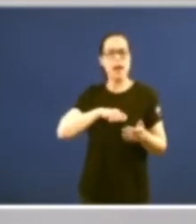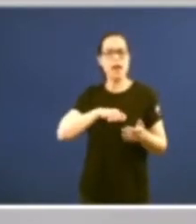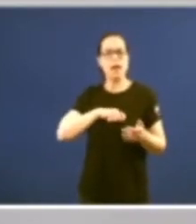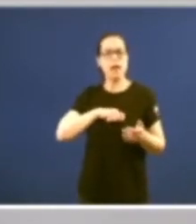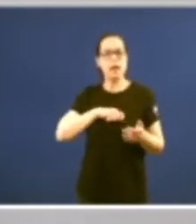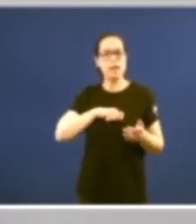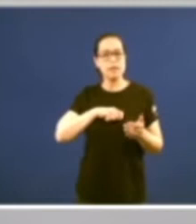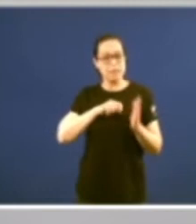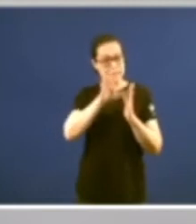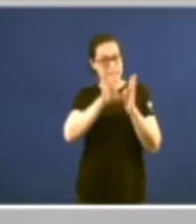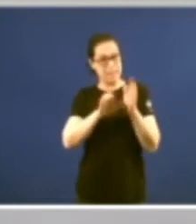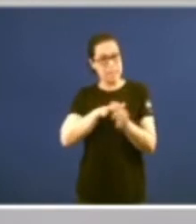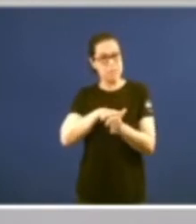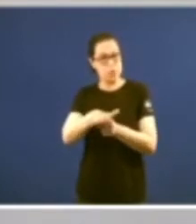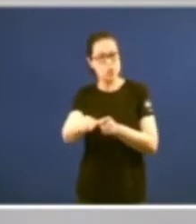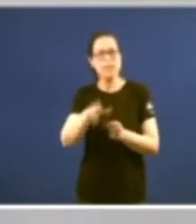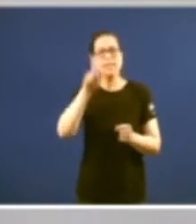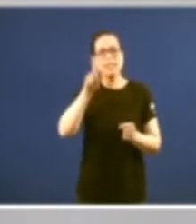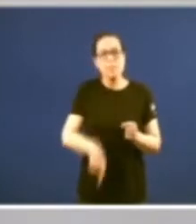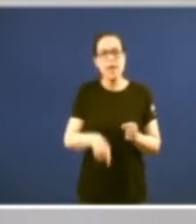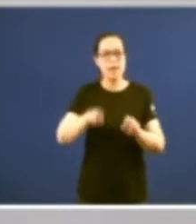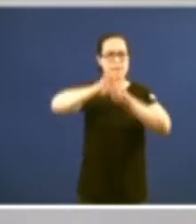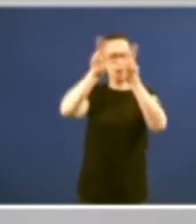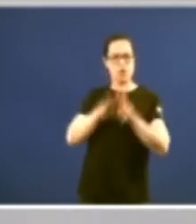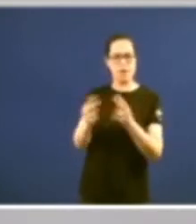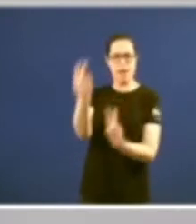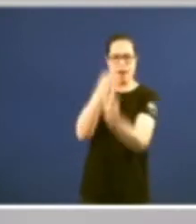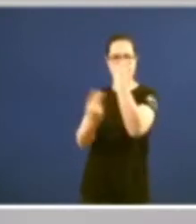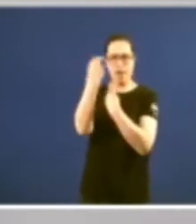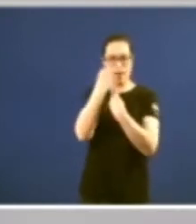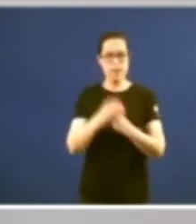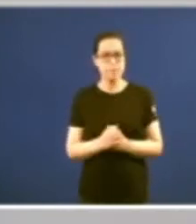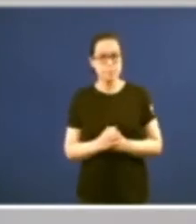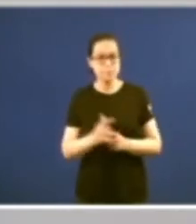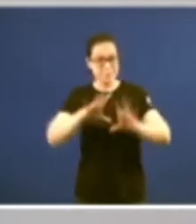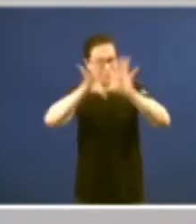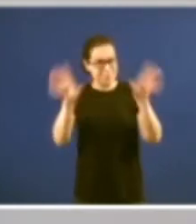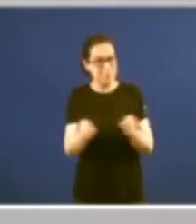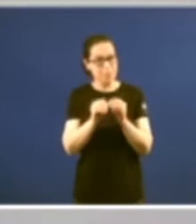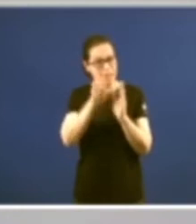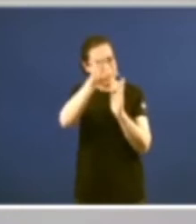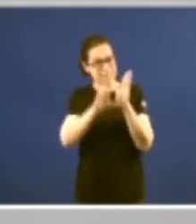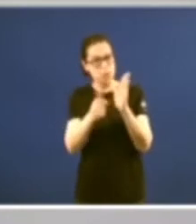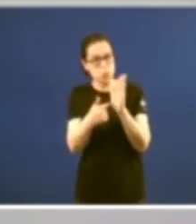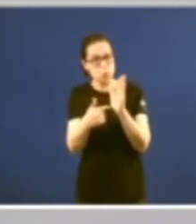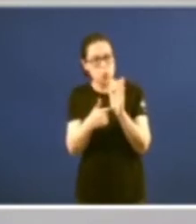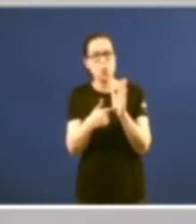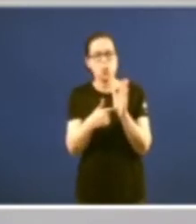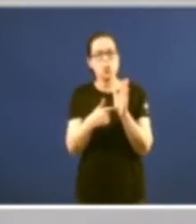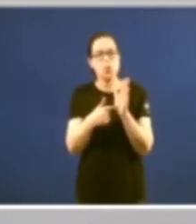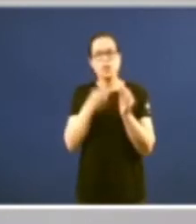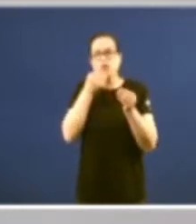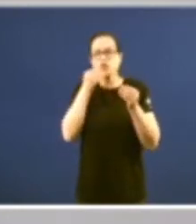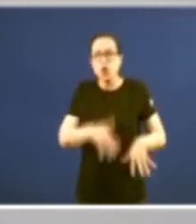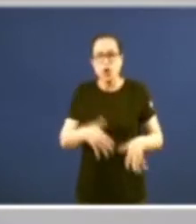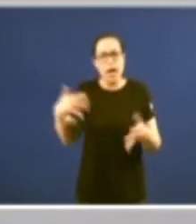su desarrollo a nivel internacional y que en definitiva también tiene su desarrollo histórico